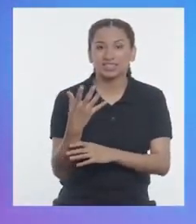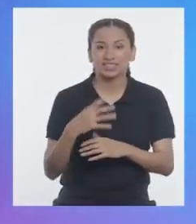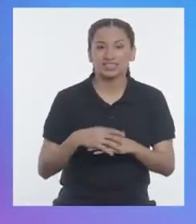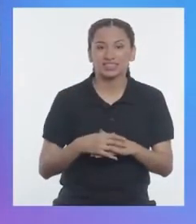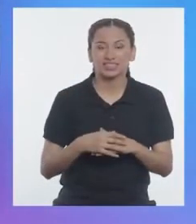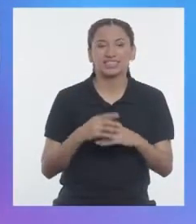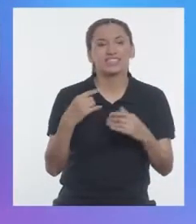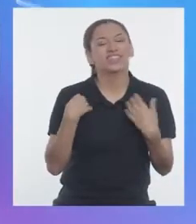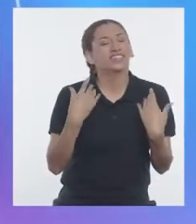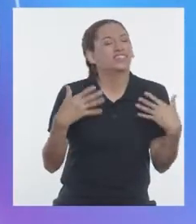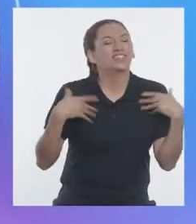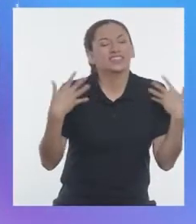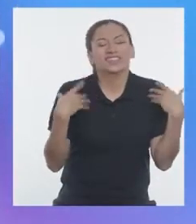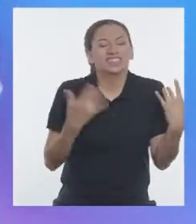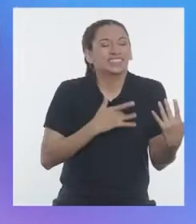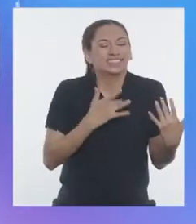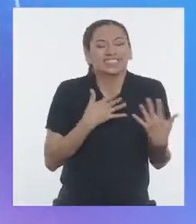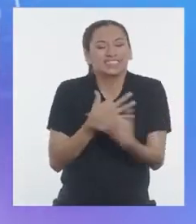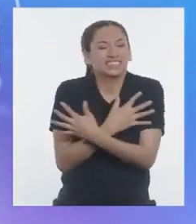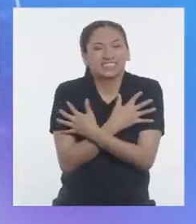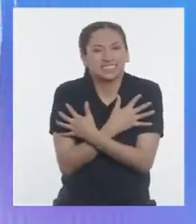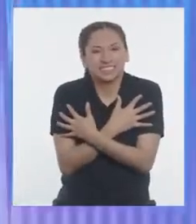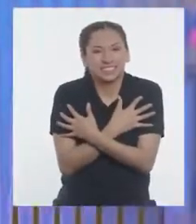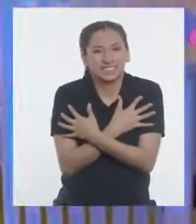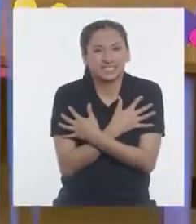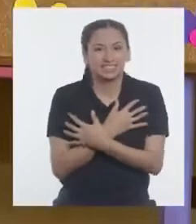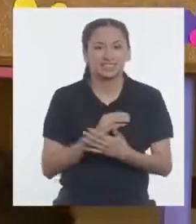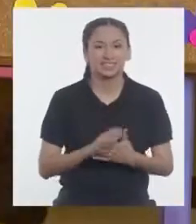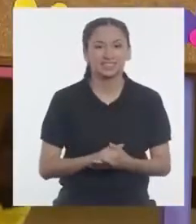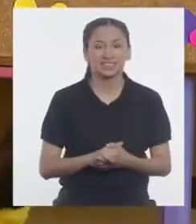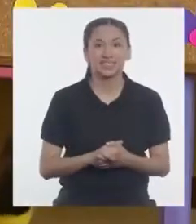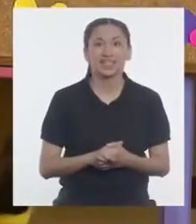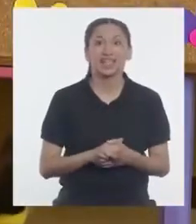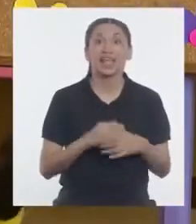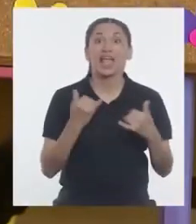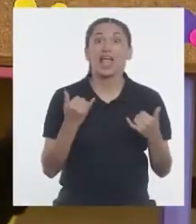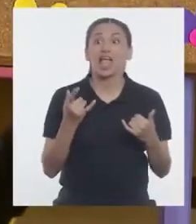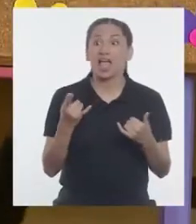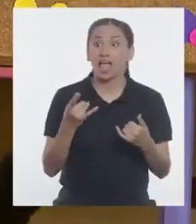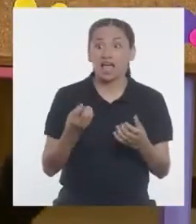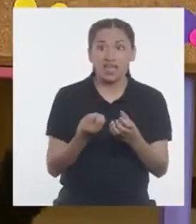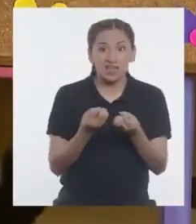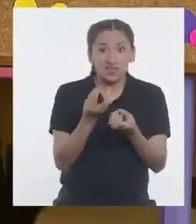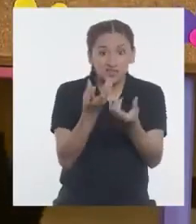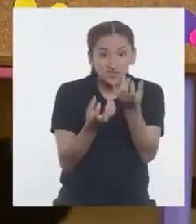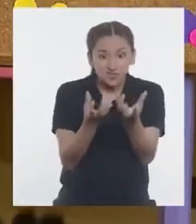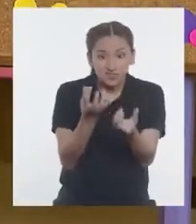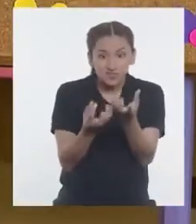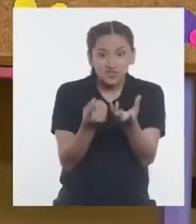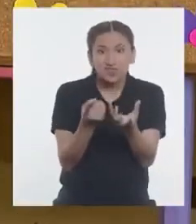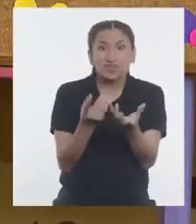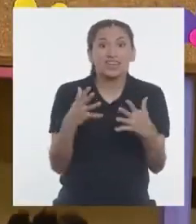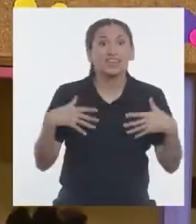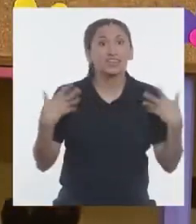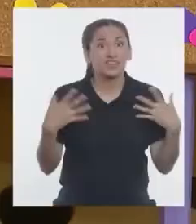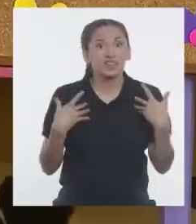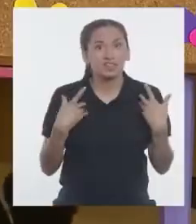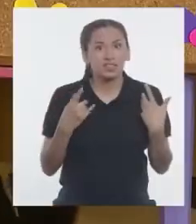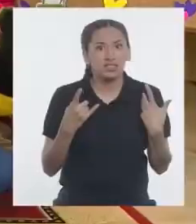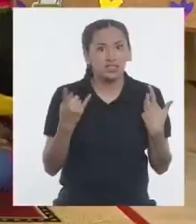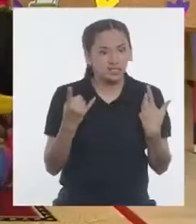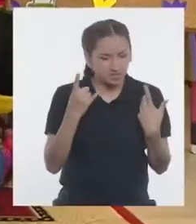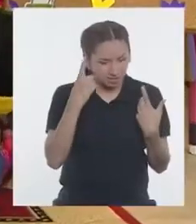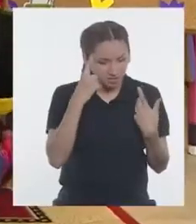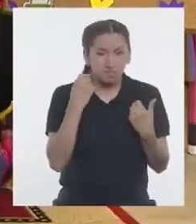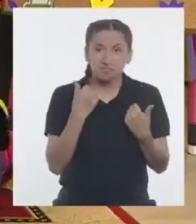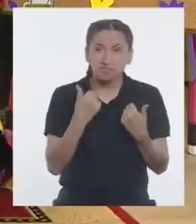¡Qué feliz me siento! Joguito ahora está feliz. Seguro de sí mismo.